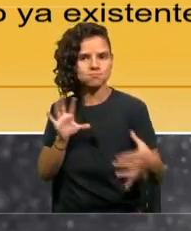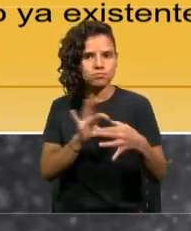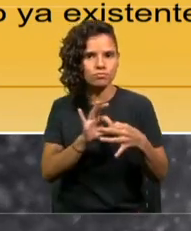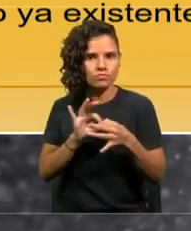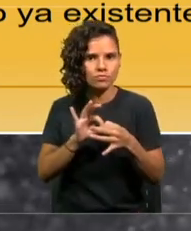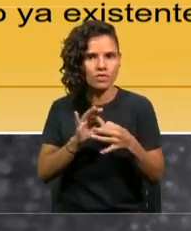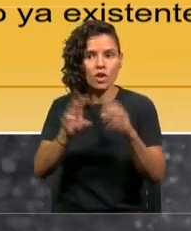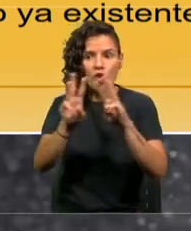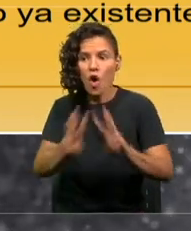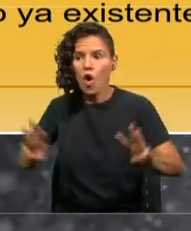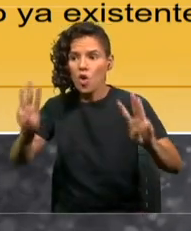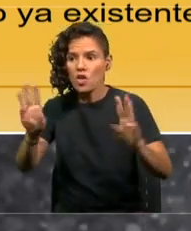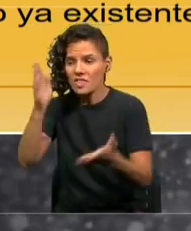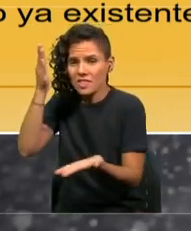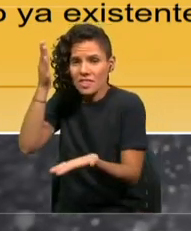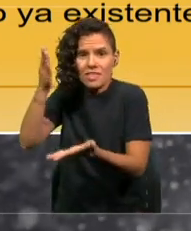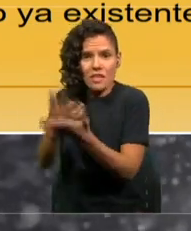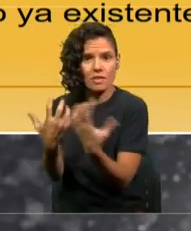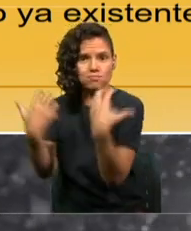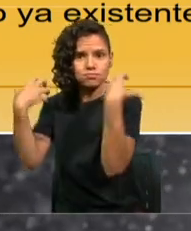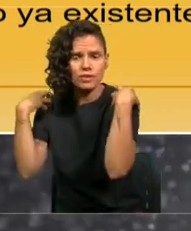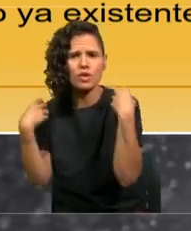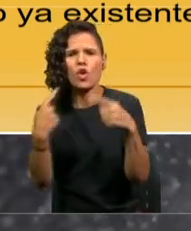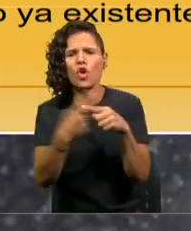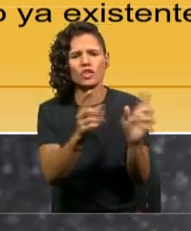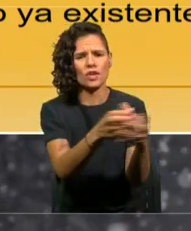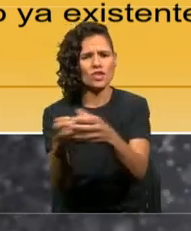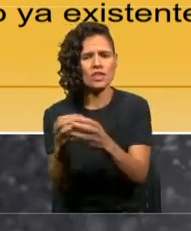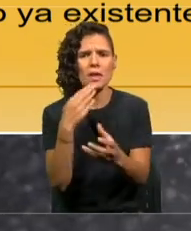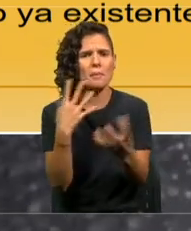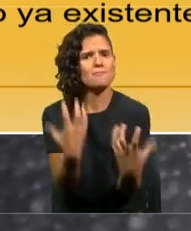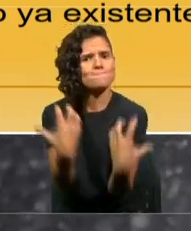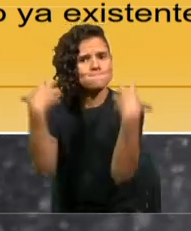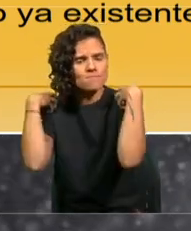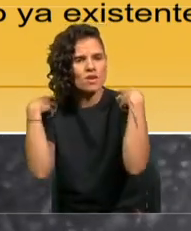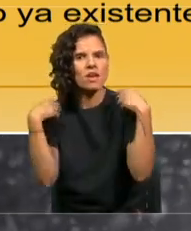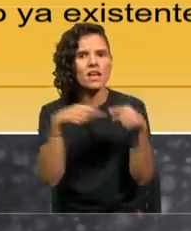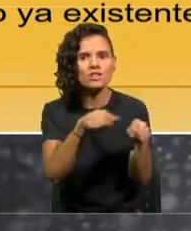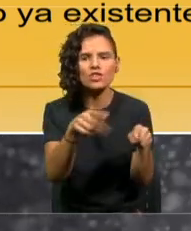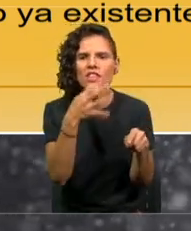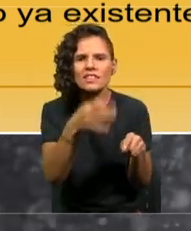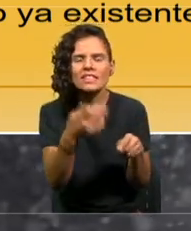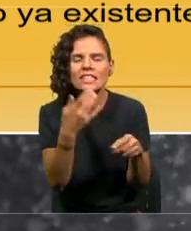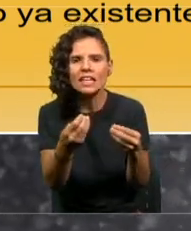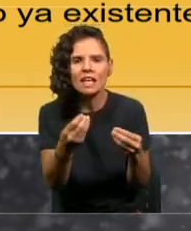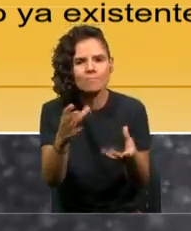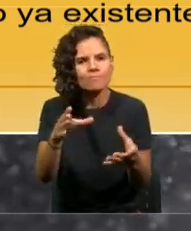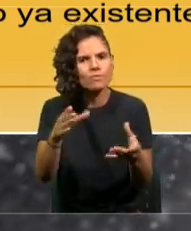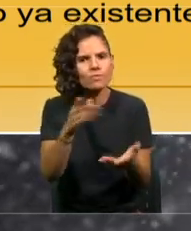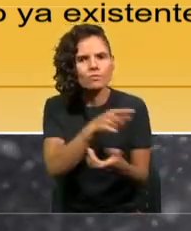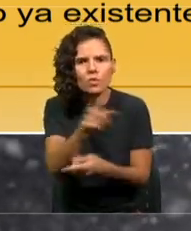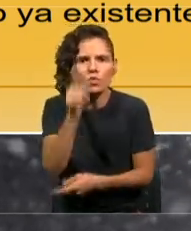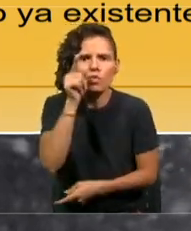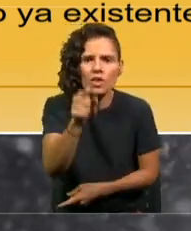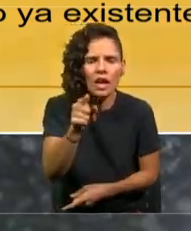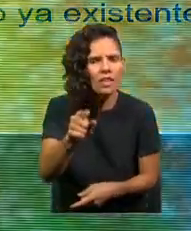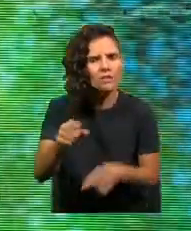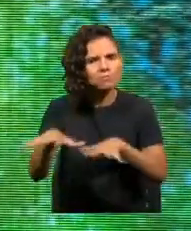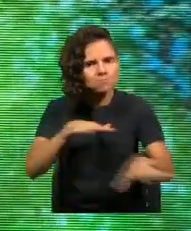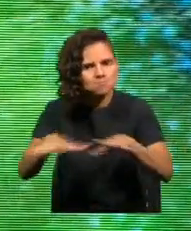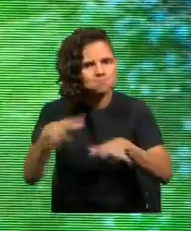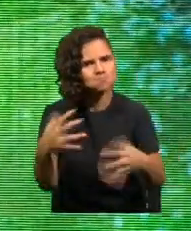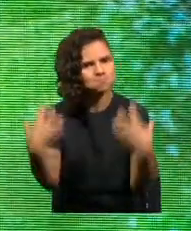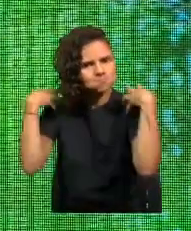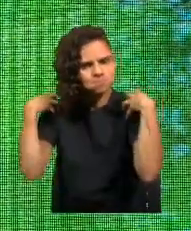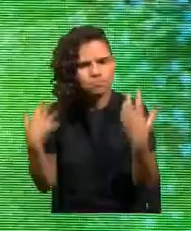Unidas como una cantidad de organismos, ONG internacionales, nos dicen, ¿no es cierto?, que hay que actuar. Porque